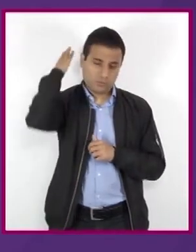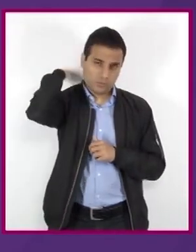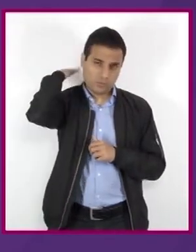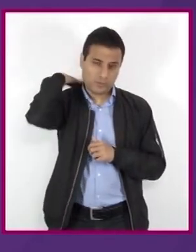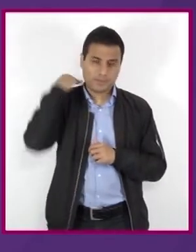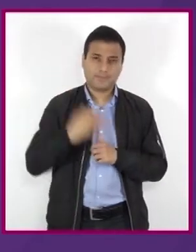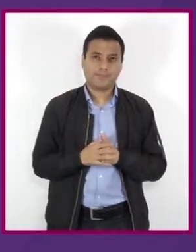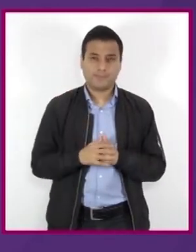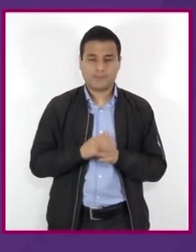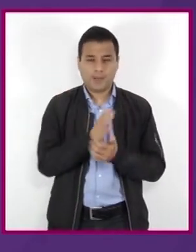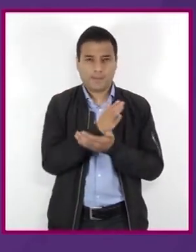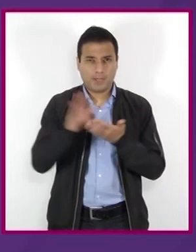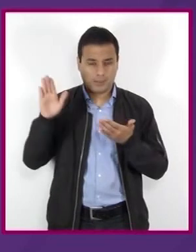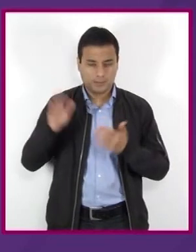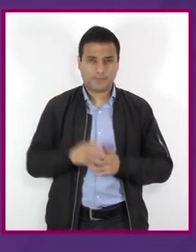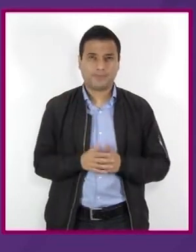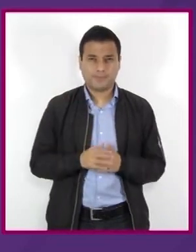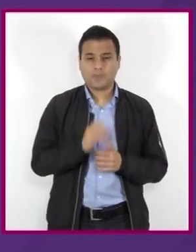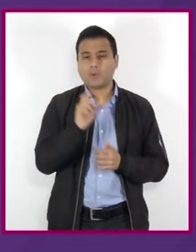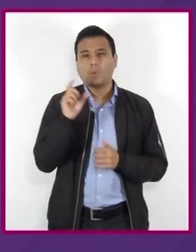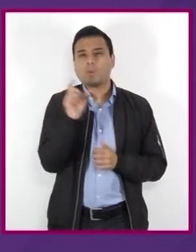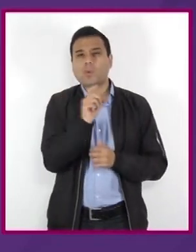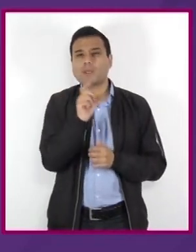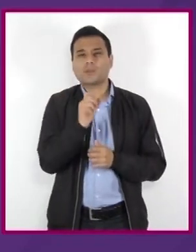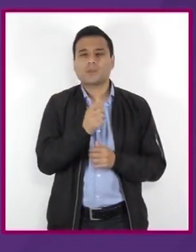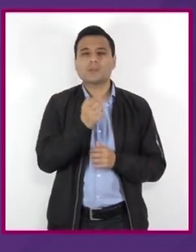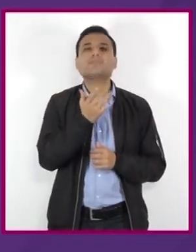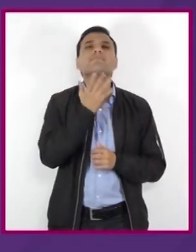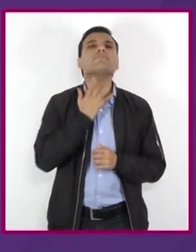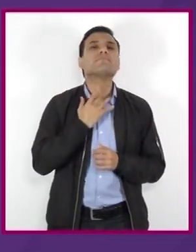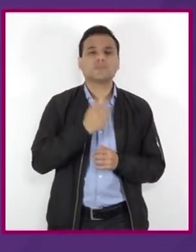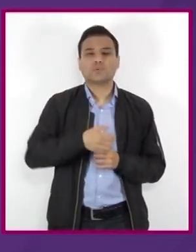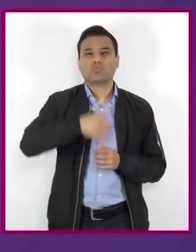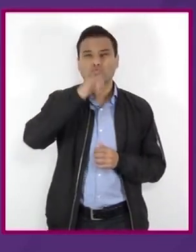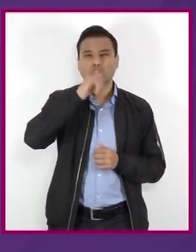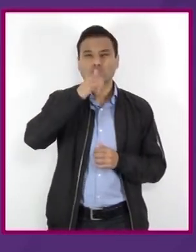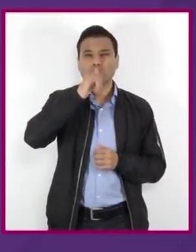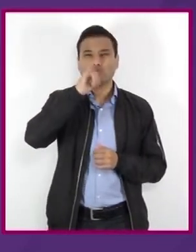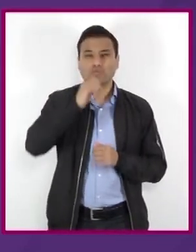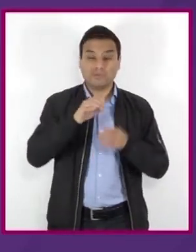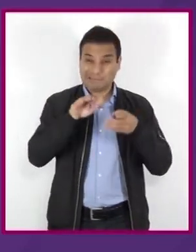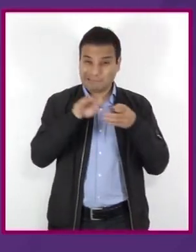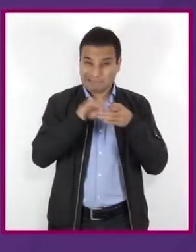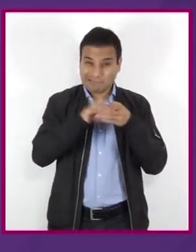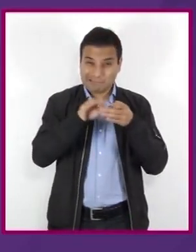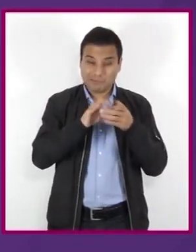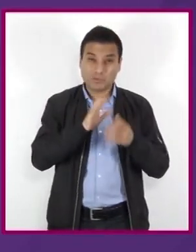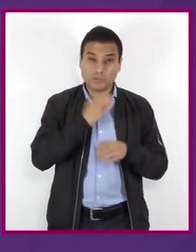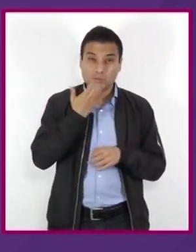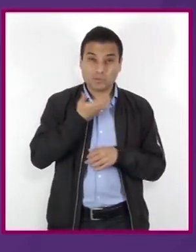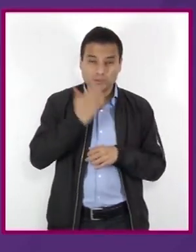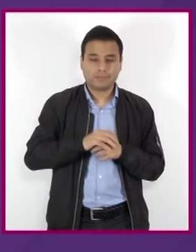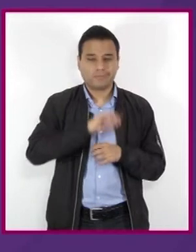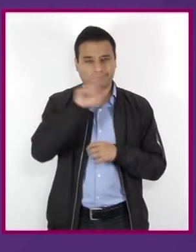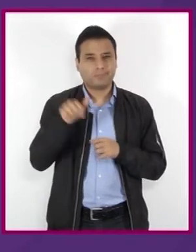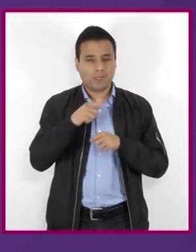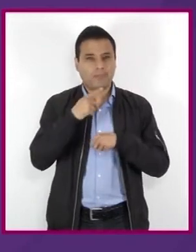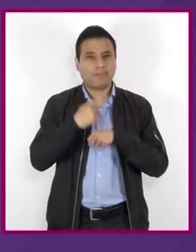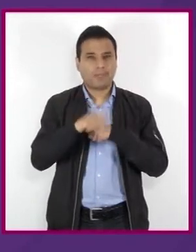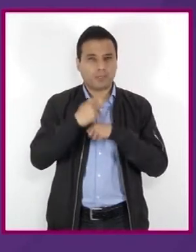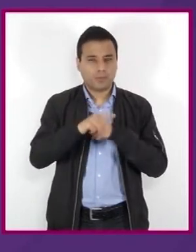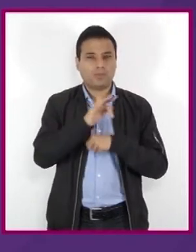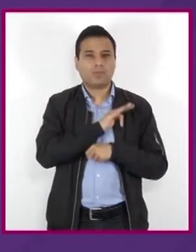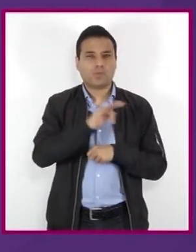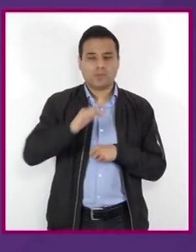Por otra parte, cuando se consume alcohol etílico en dosis altas y con frecuencia, aumenta el riesgo de contraer